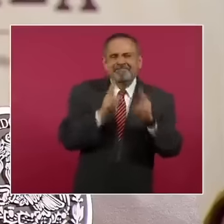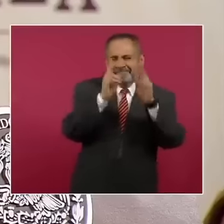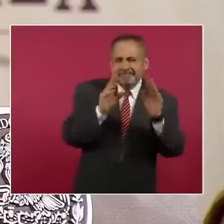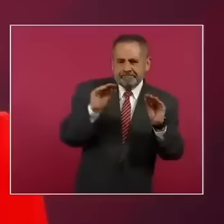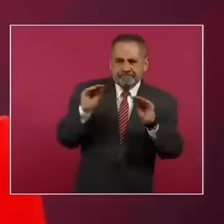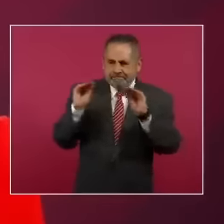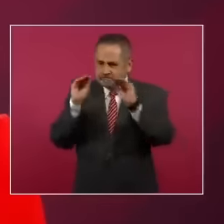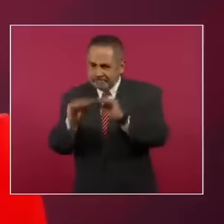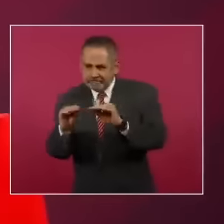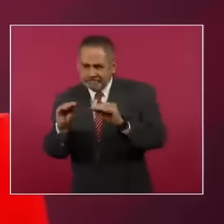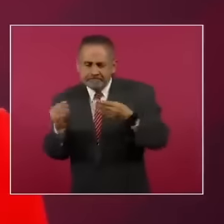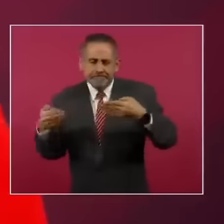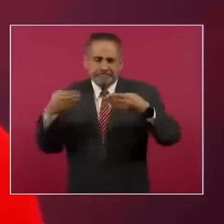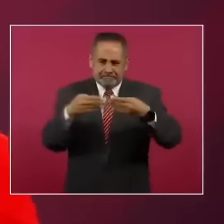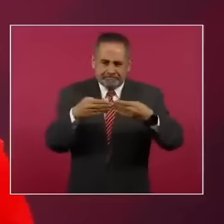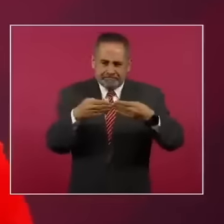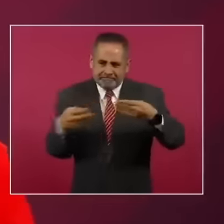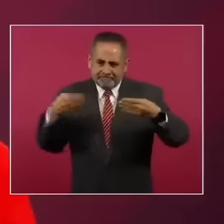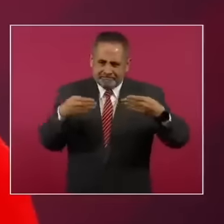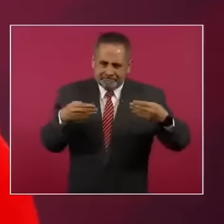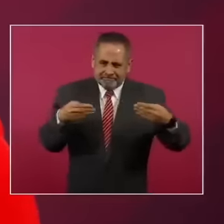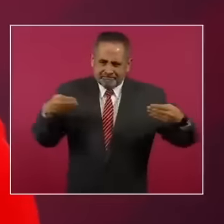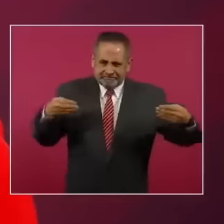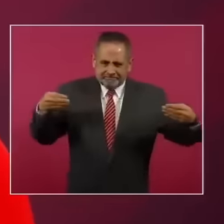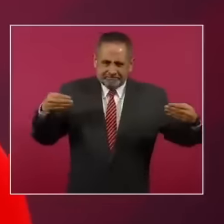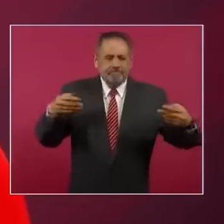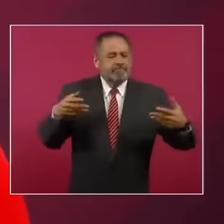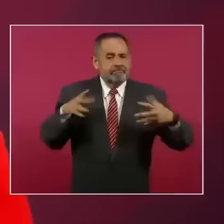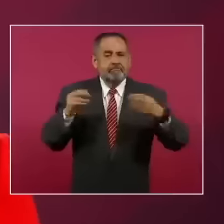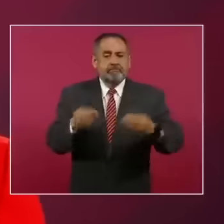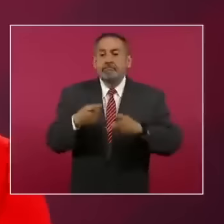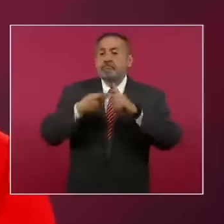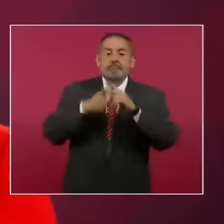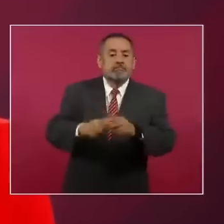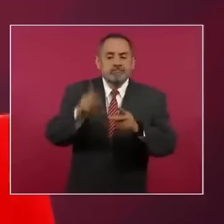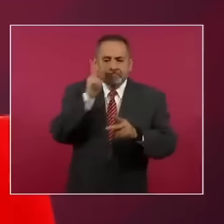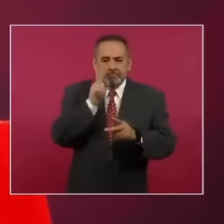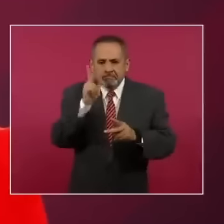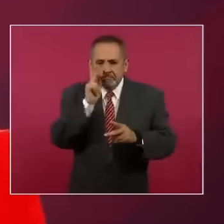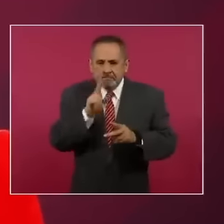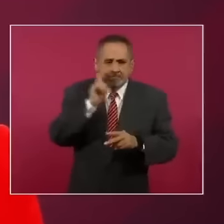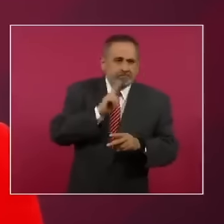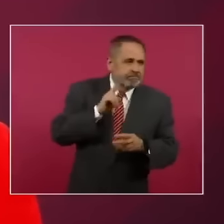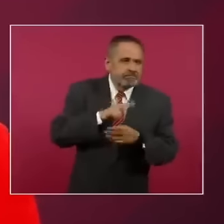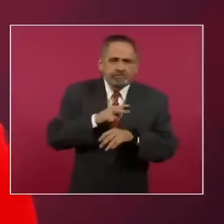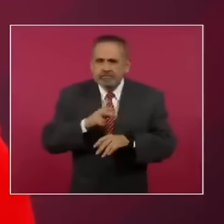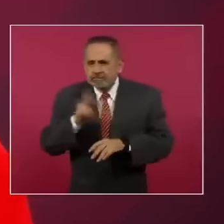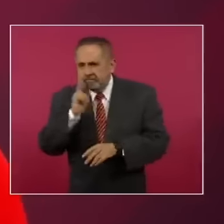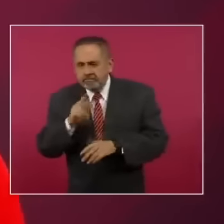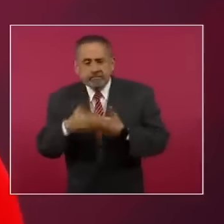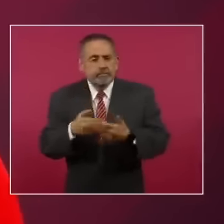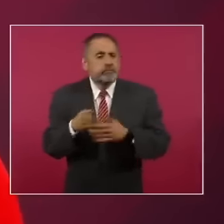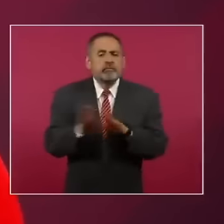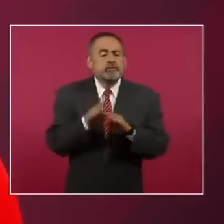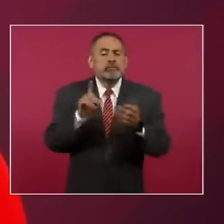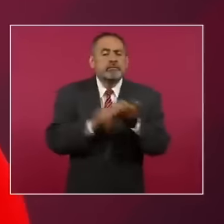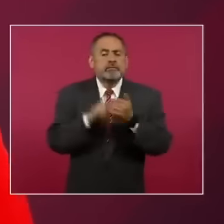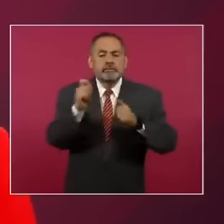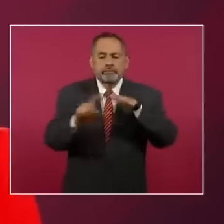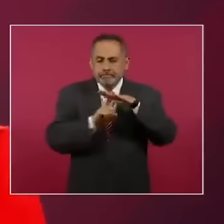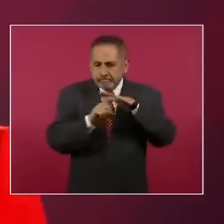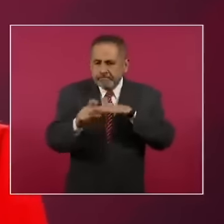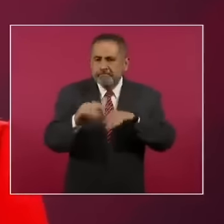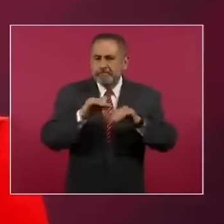el director May y Guadalupe, se tendrán que empezar las pruebas. ¿En qué consisten las pruebas? Bueno, se tendrán que hacer pruebas estáticas y